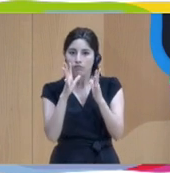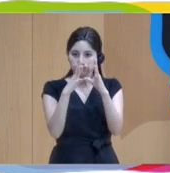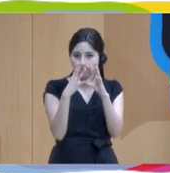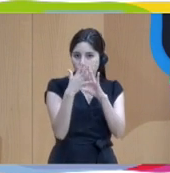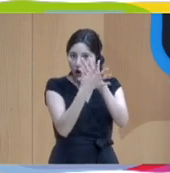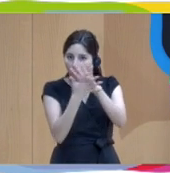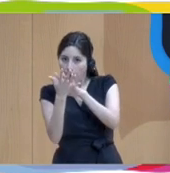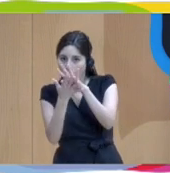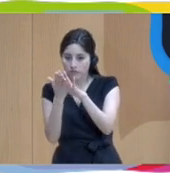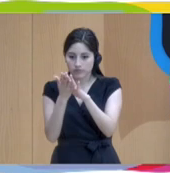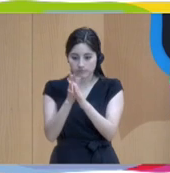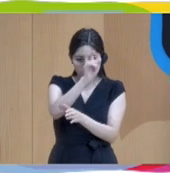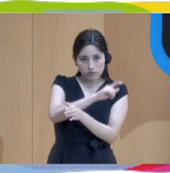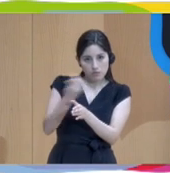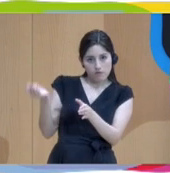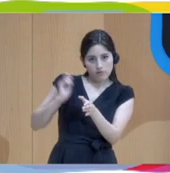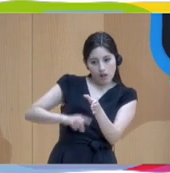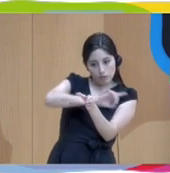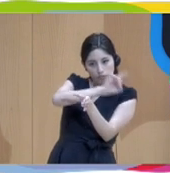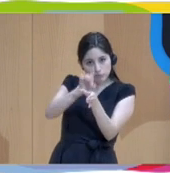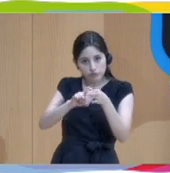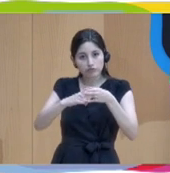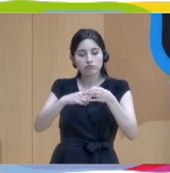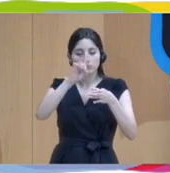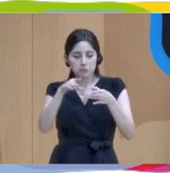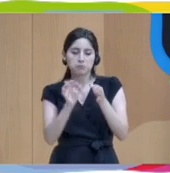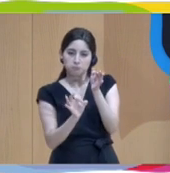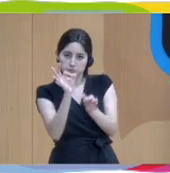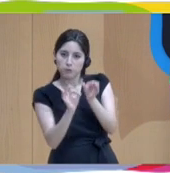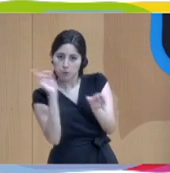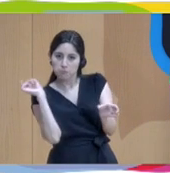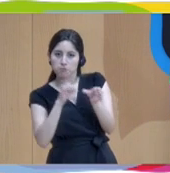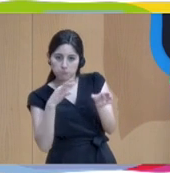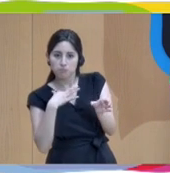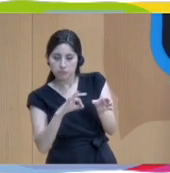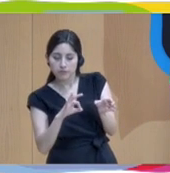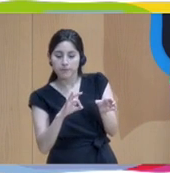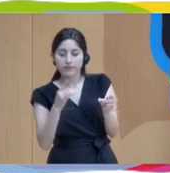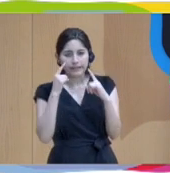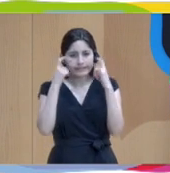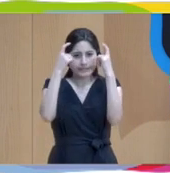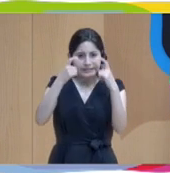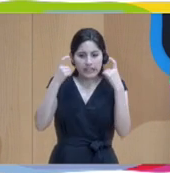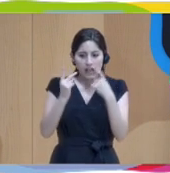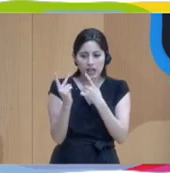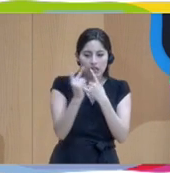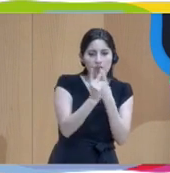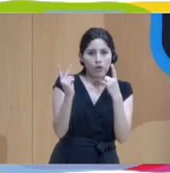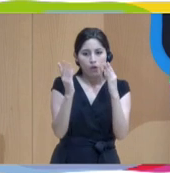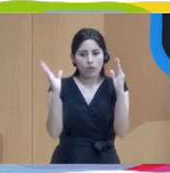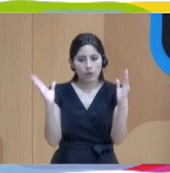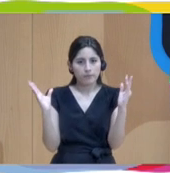profesionales de toda esta institución y también de la justicia y encontrar convergencia común y, por supuesto,